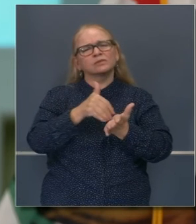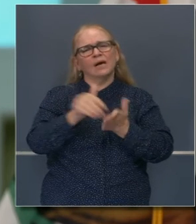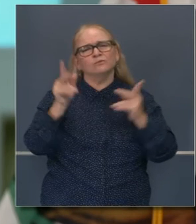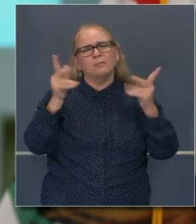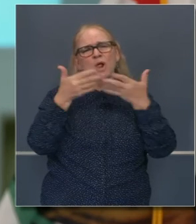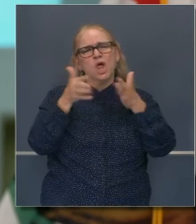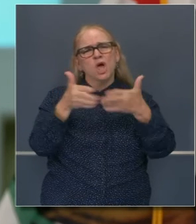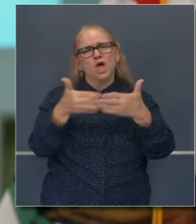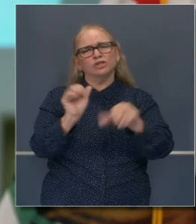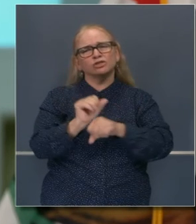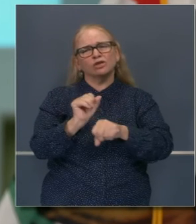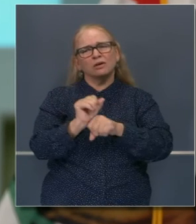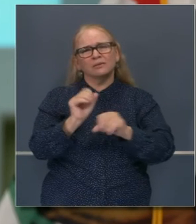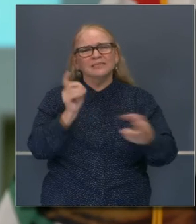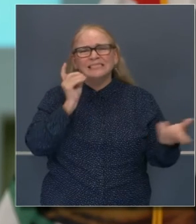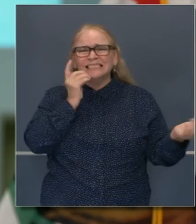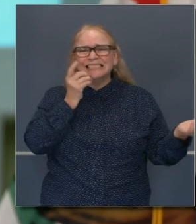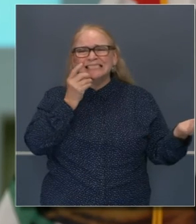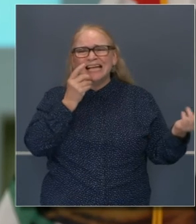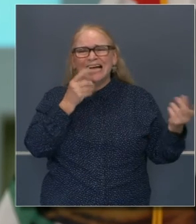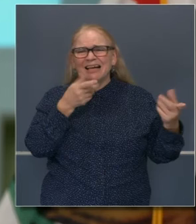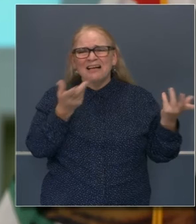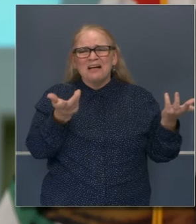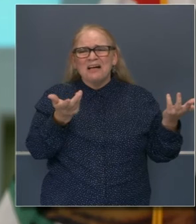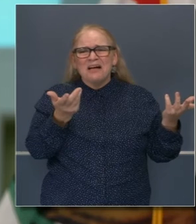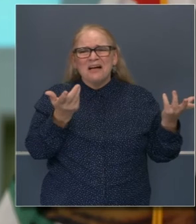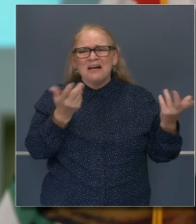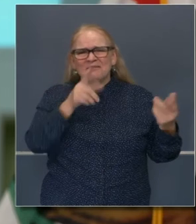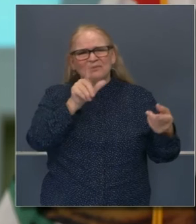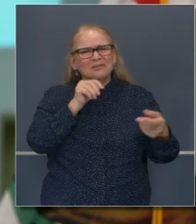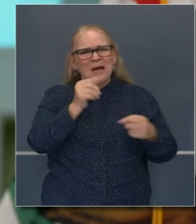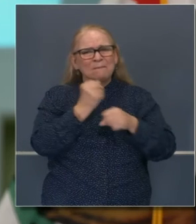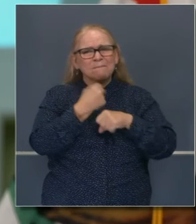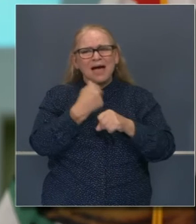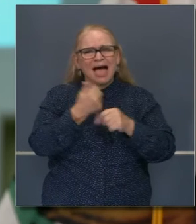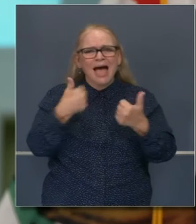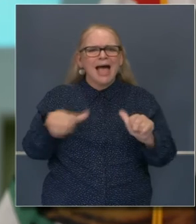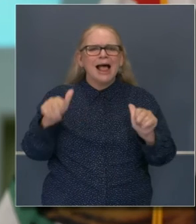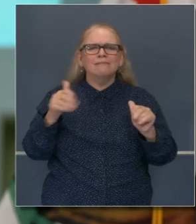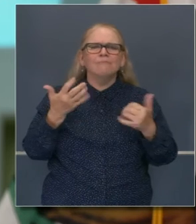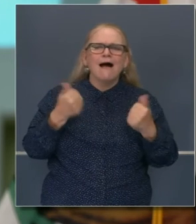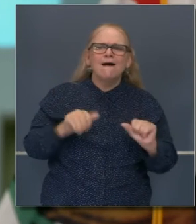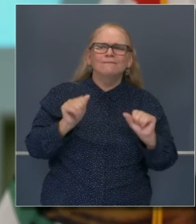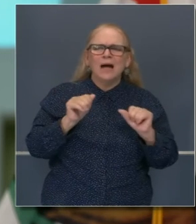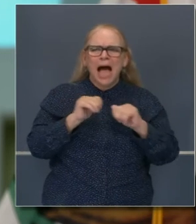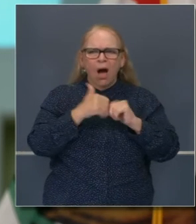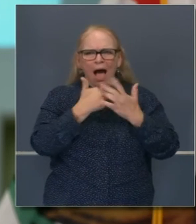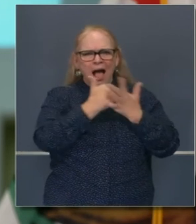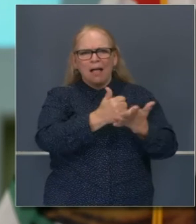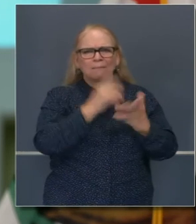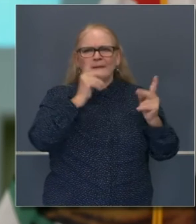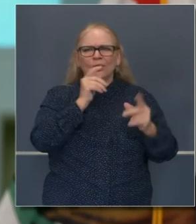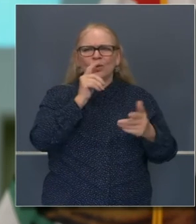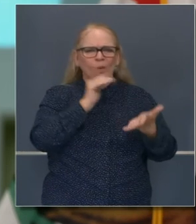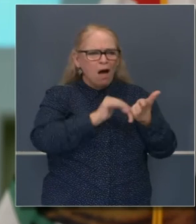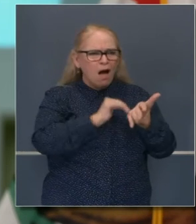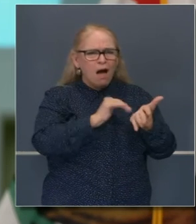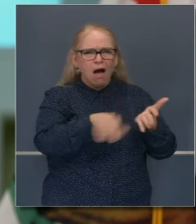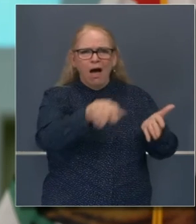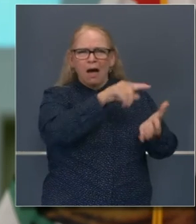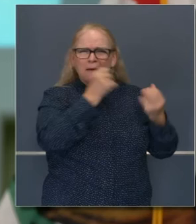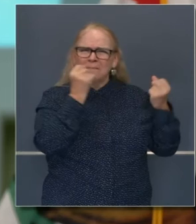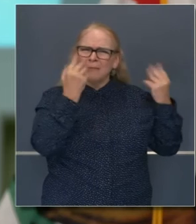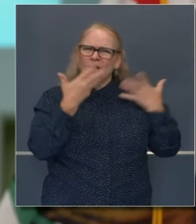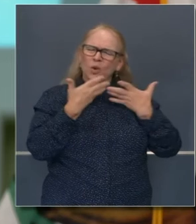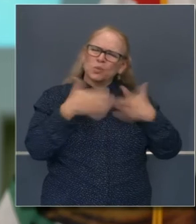está despidiendo a grandes cantidades de personas, ¿tiene usted alguna idea de lo que va a suceder para ayudar a